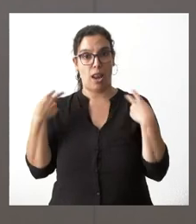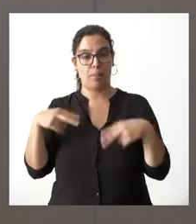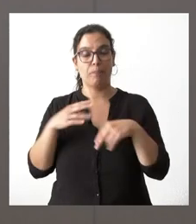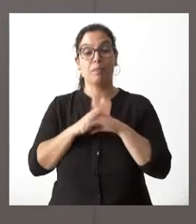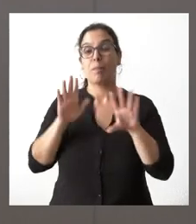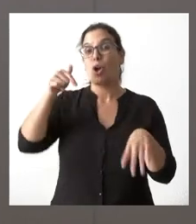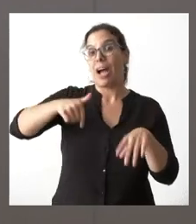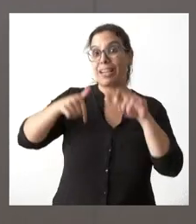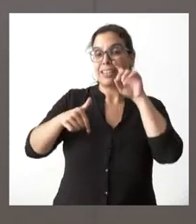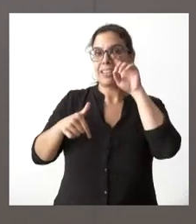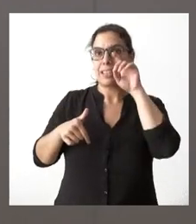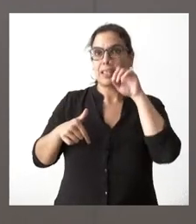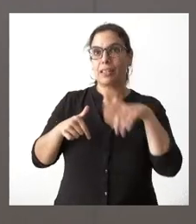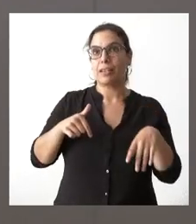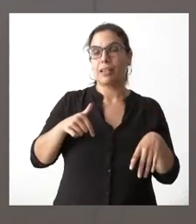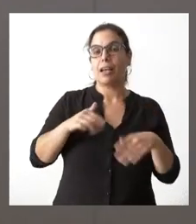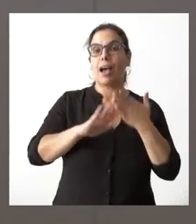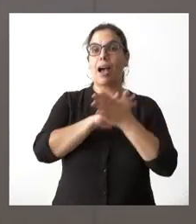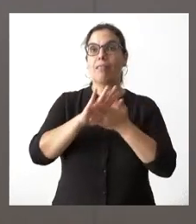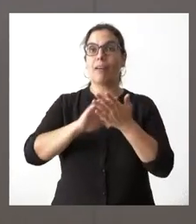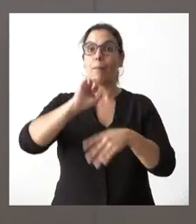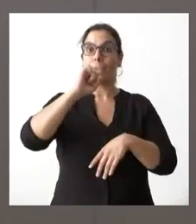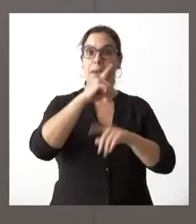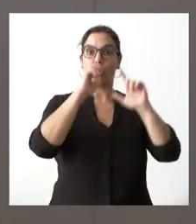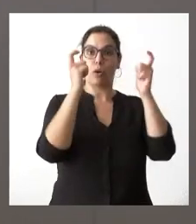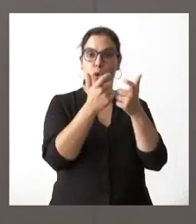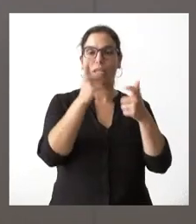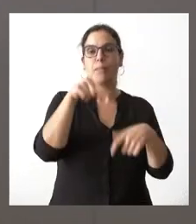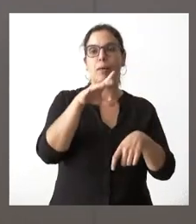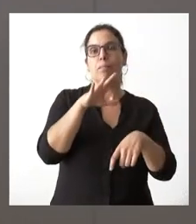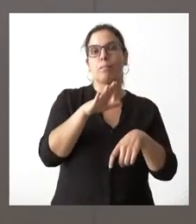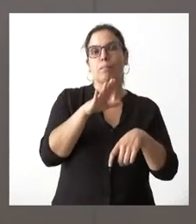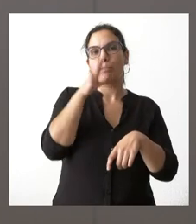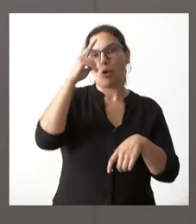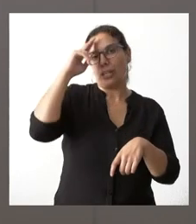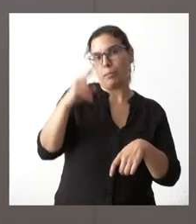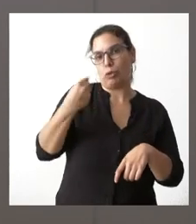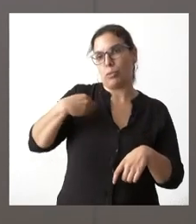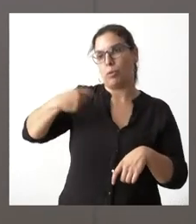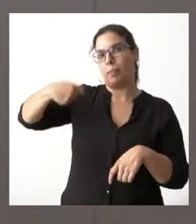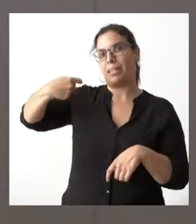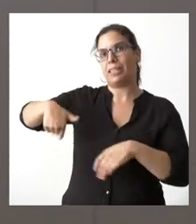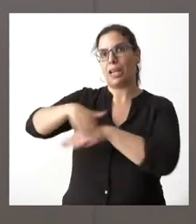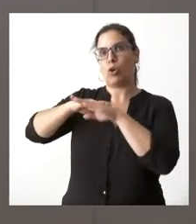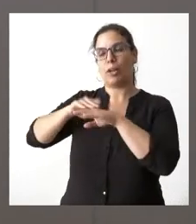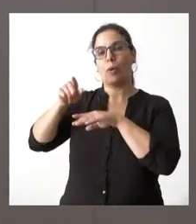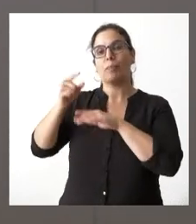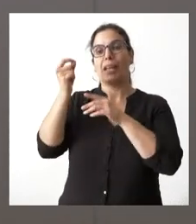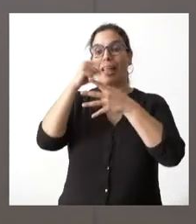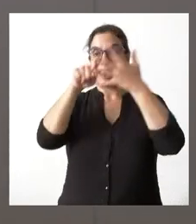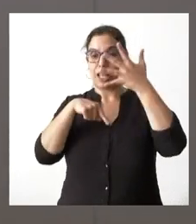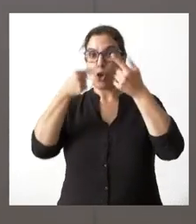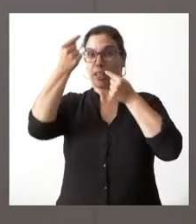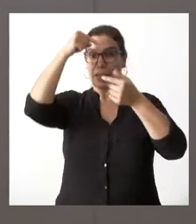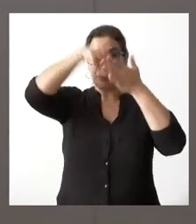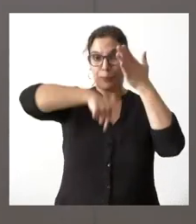aquí previo primero a la reunión y luego segundo también por respeto al propio presidente del gobierno no es entrar al detalle de cada uno de los puntos sino hablar de las